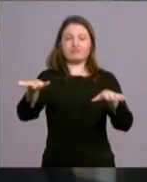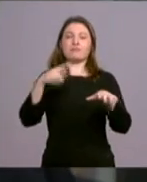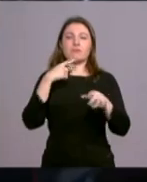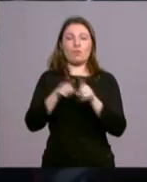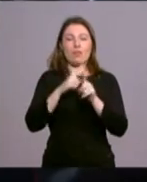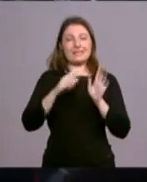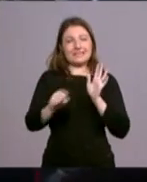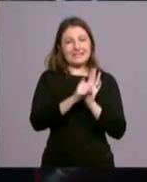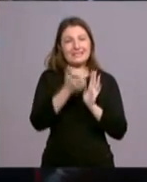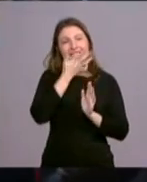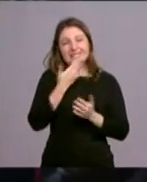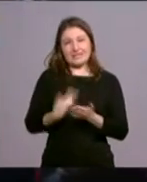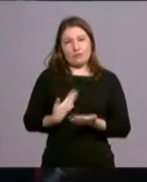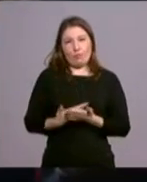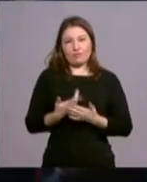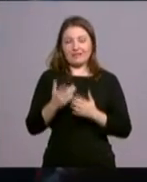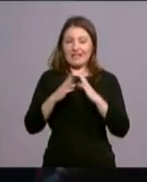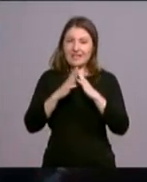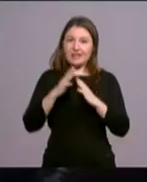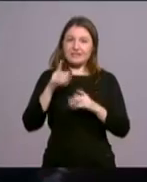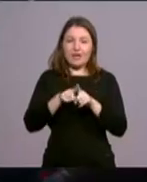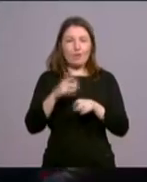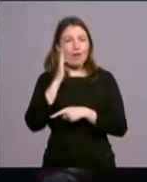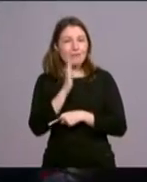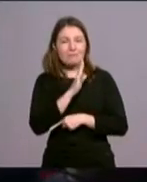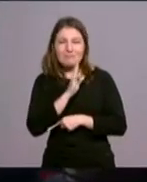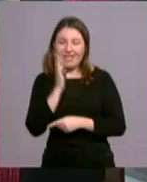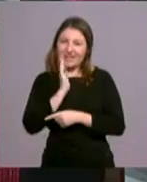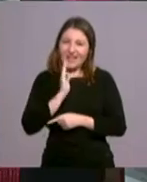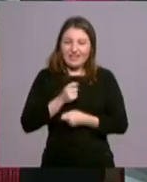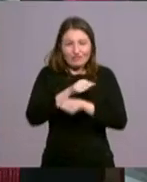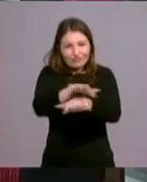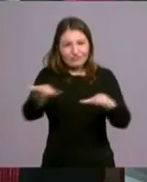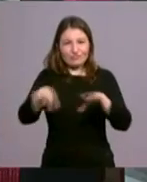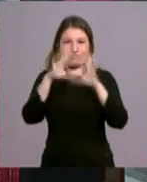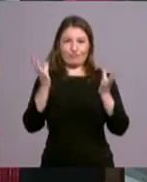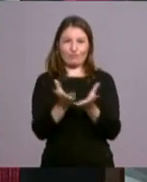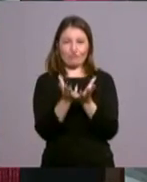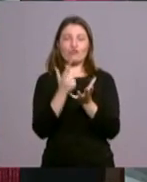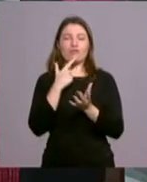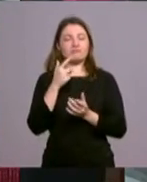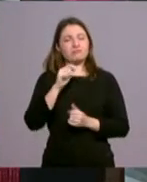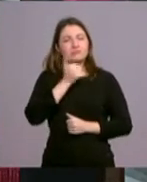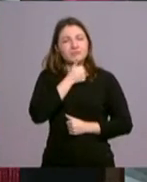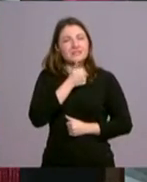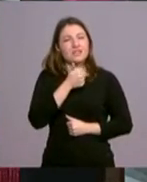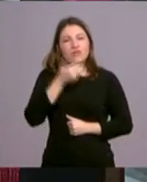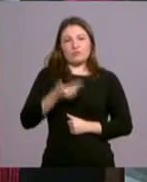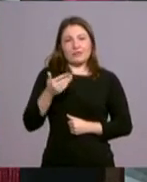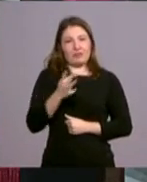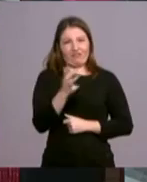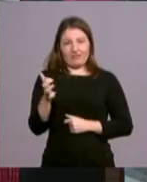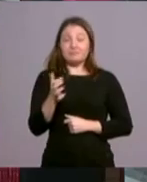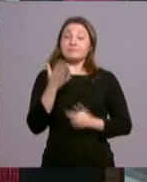materna de la iglesia por el pueblo de Dios para que entre en profundidad, en riqueza de este misterio tan fundamental para la fe.